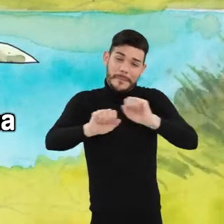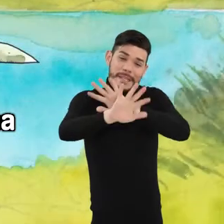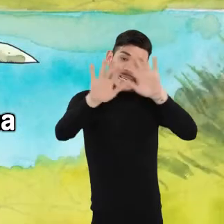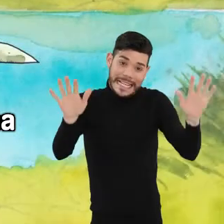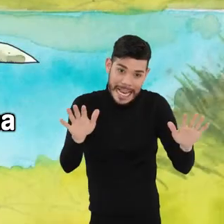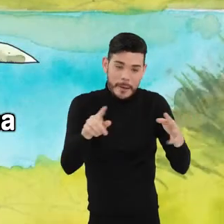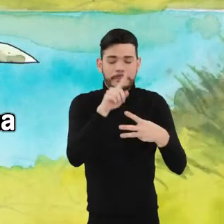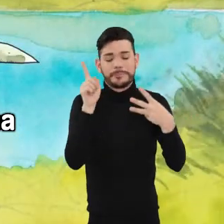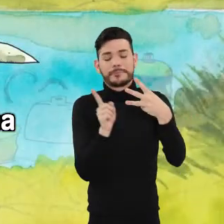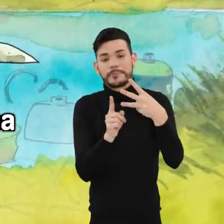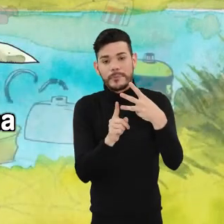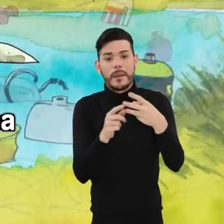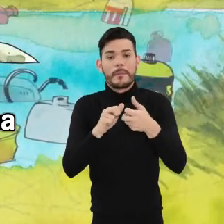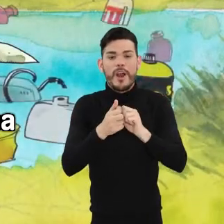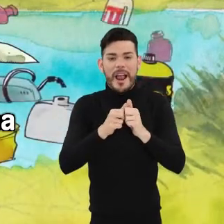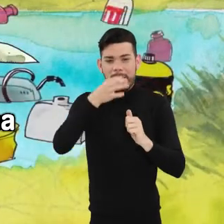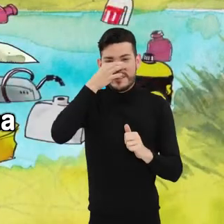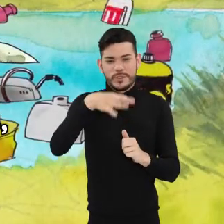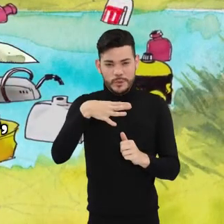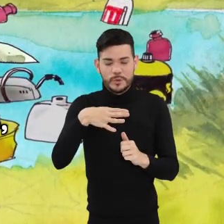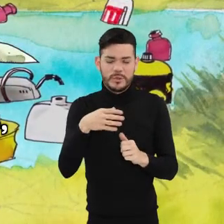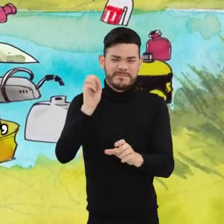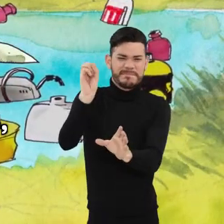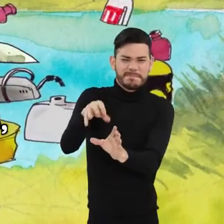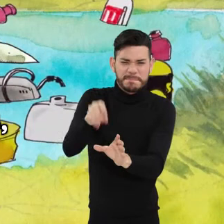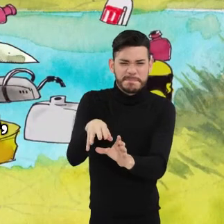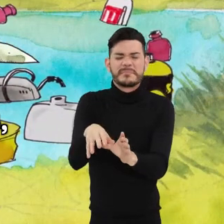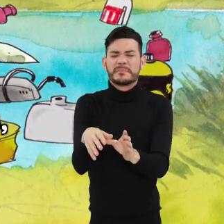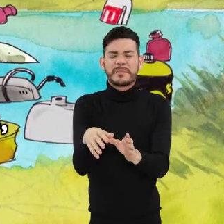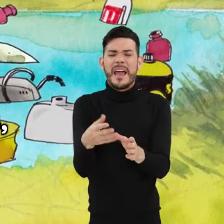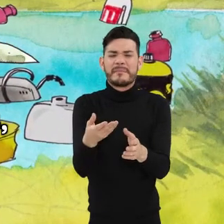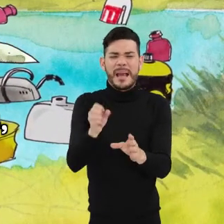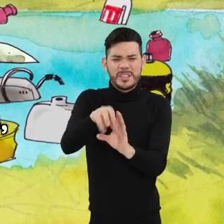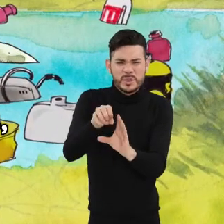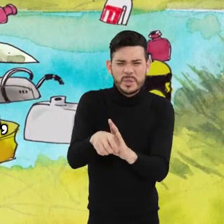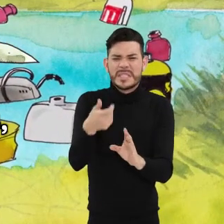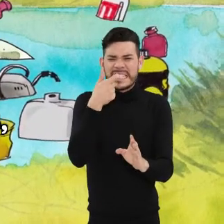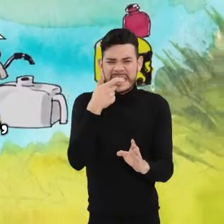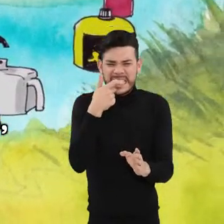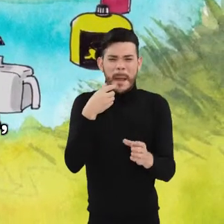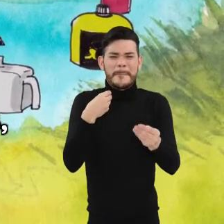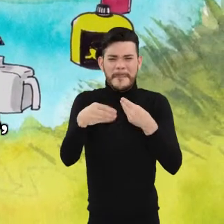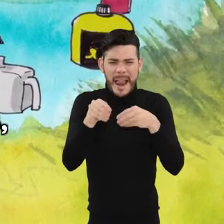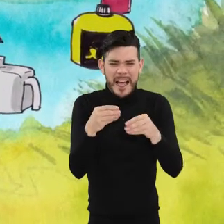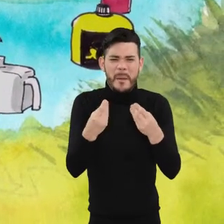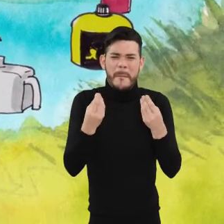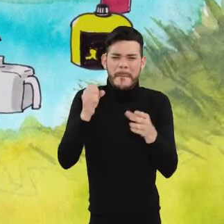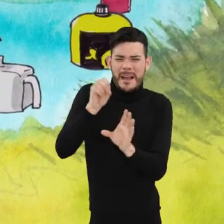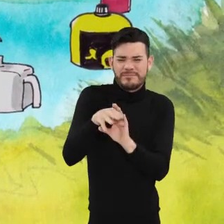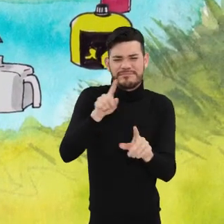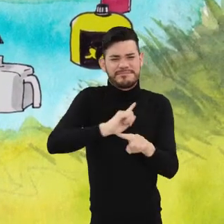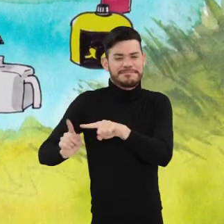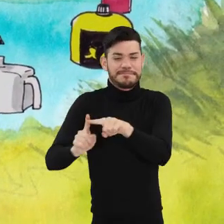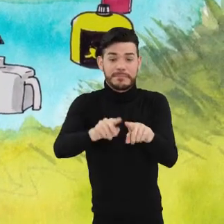Y, por supuesto, tenemos el problema de la contaminación. Desechos tóxicos, metales pesados, basura plástica, etc. Colombia